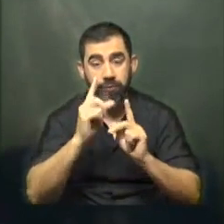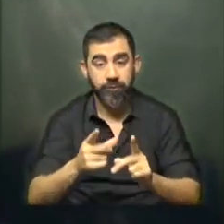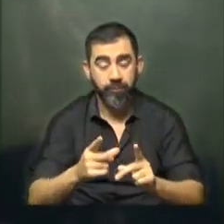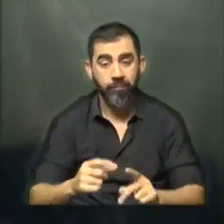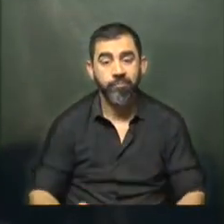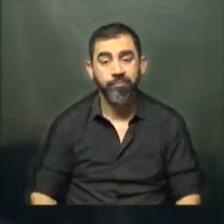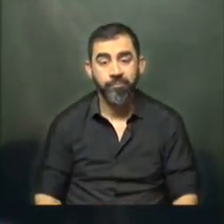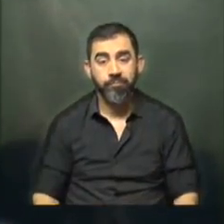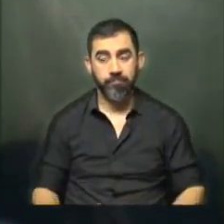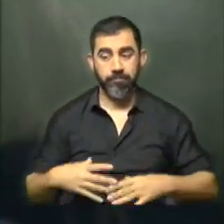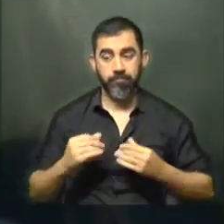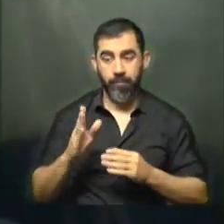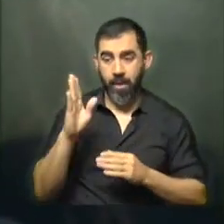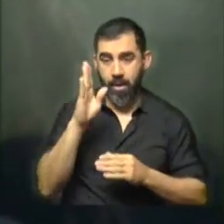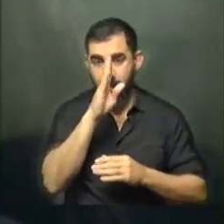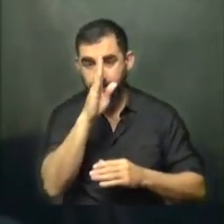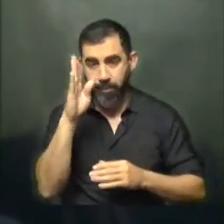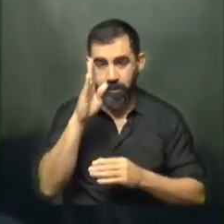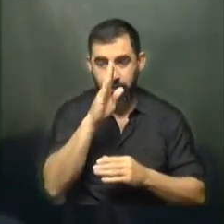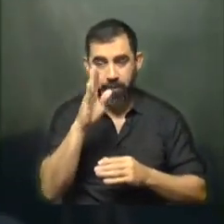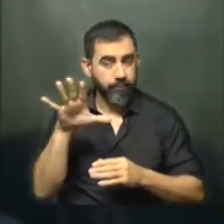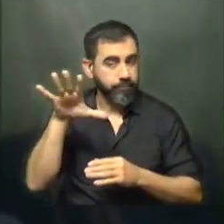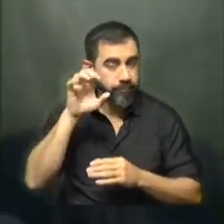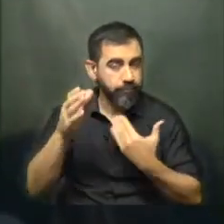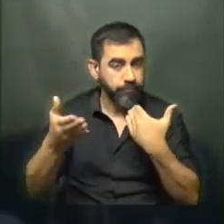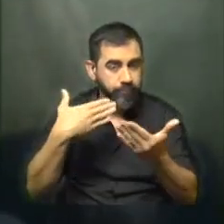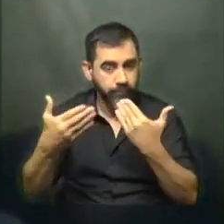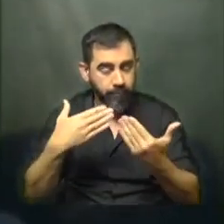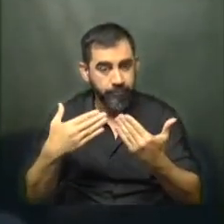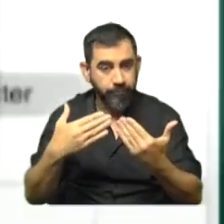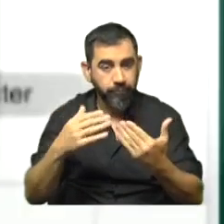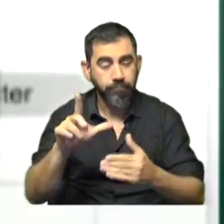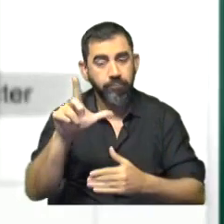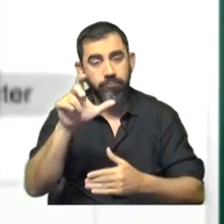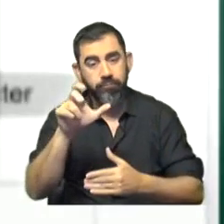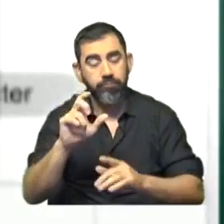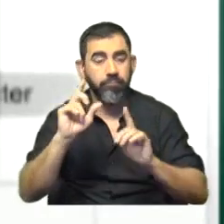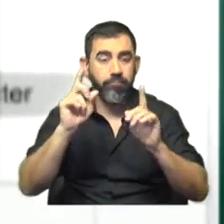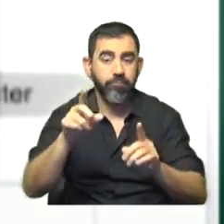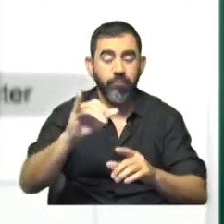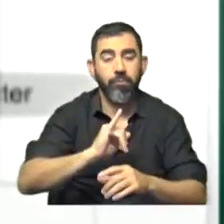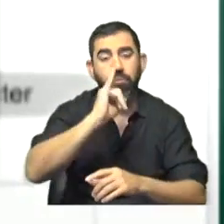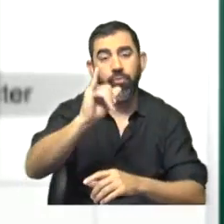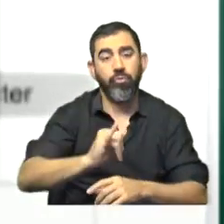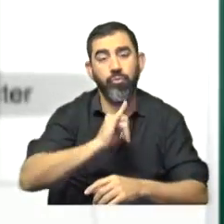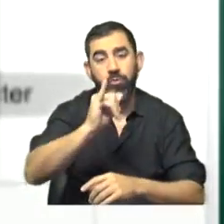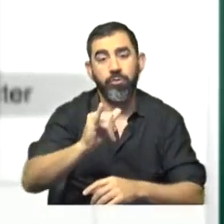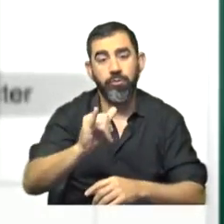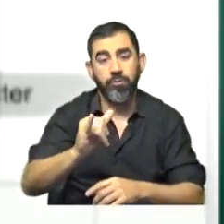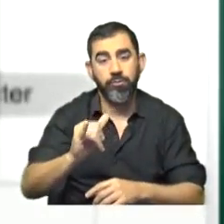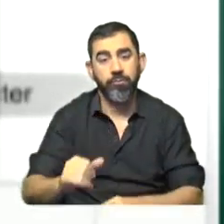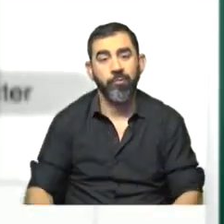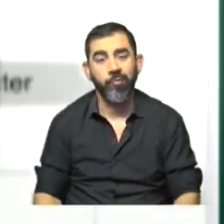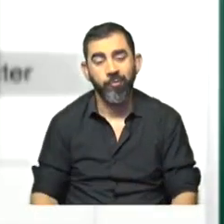también sentirse espiados, escuchados en sus conversaciones y obviamente esta noticia desde nuestro